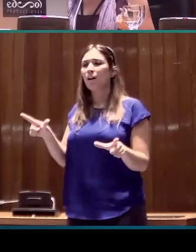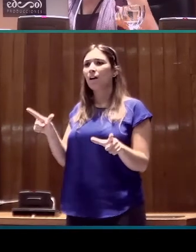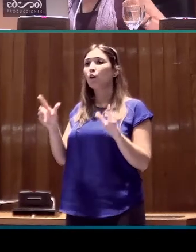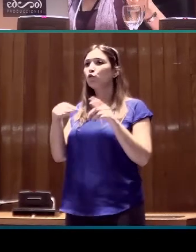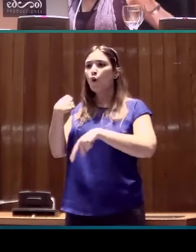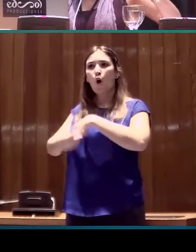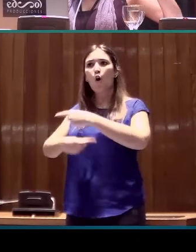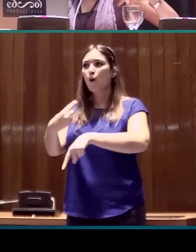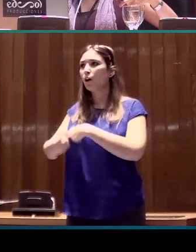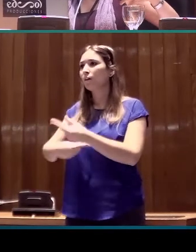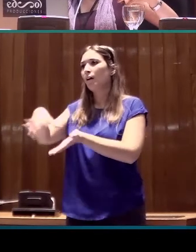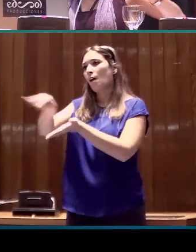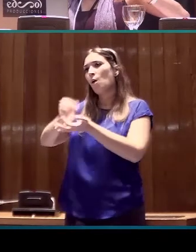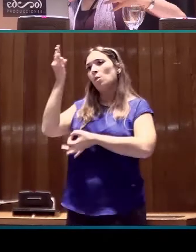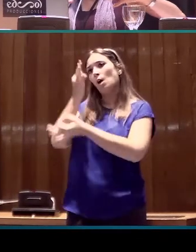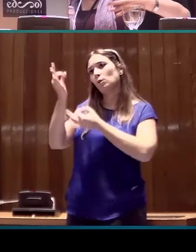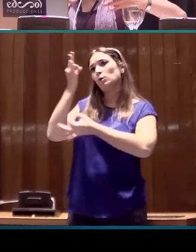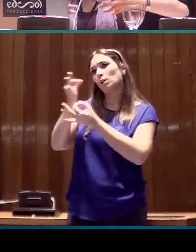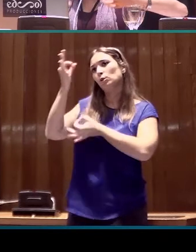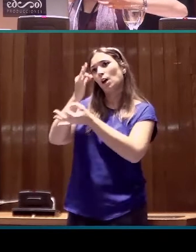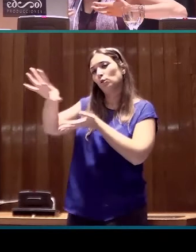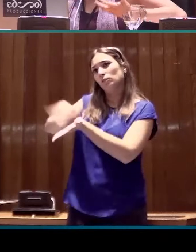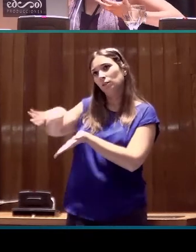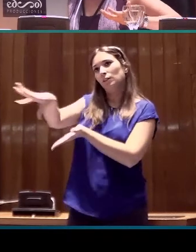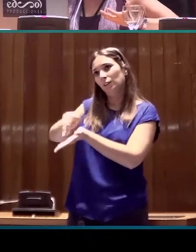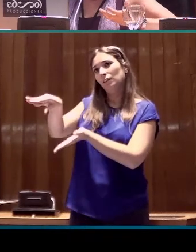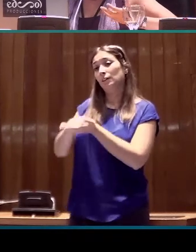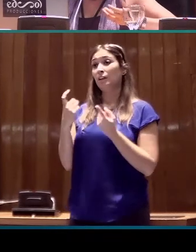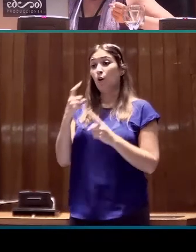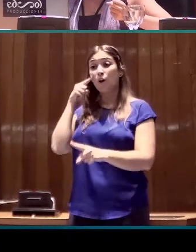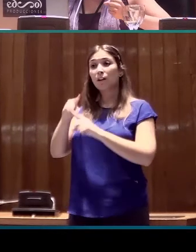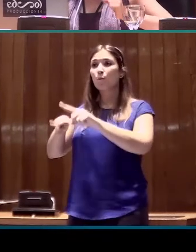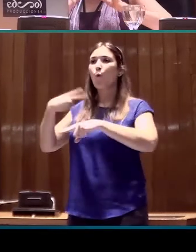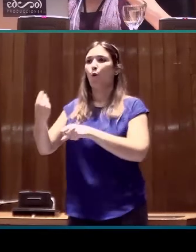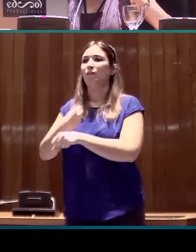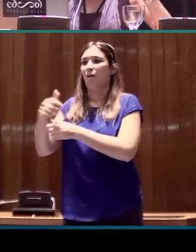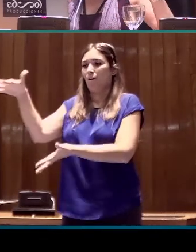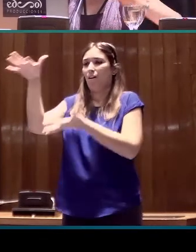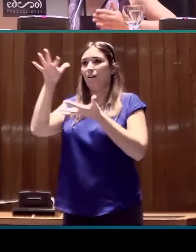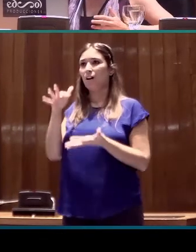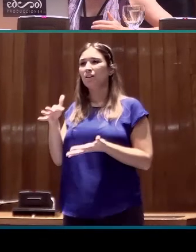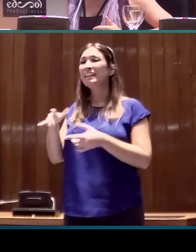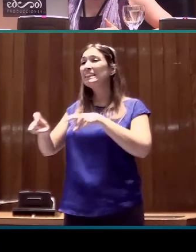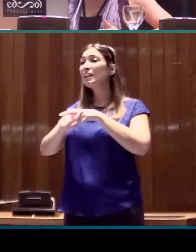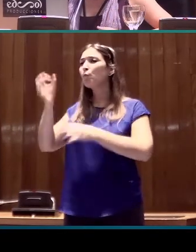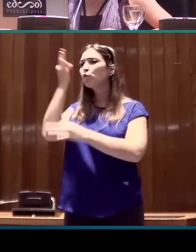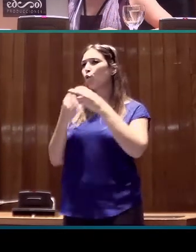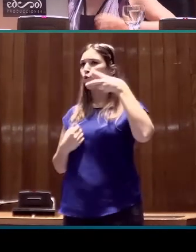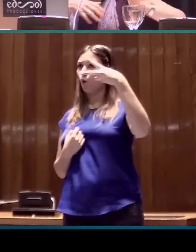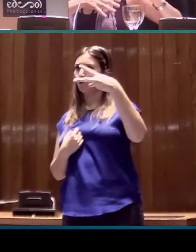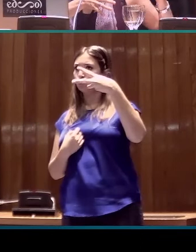el reto de recoger datos, datos con los que necesitamos trabajar. Y en general existen dos tipos de datos.